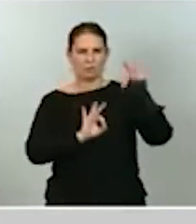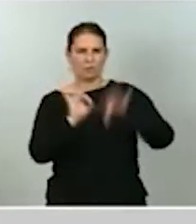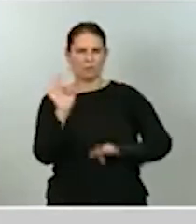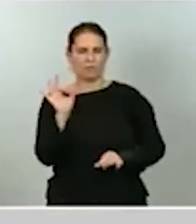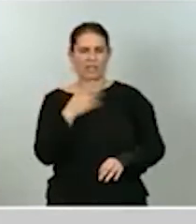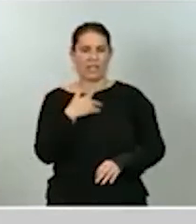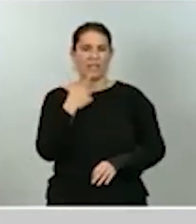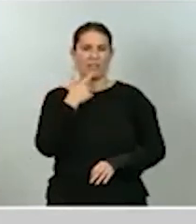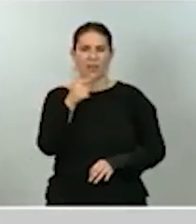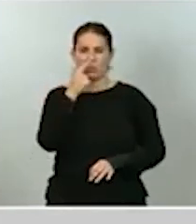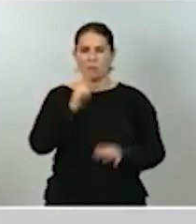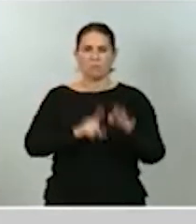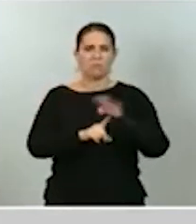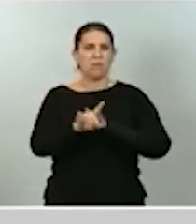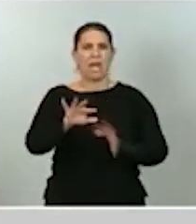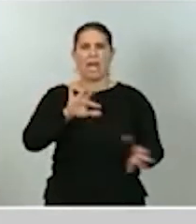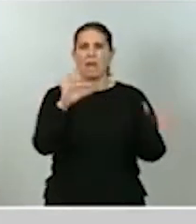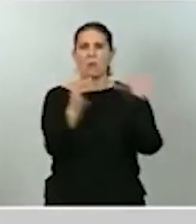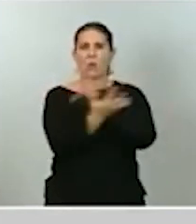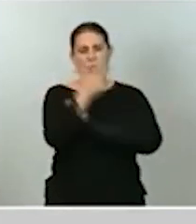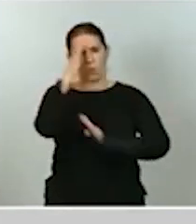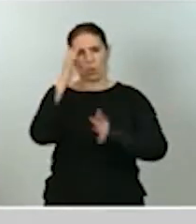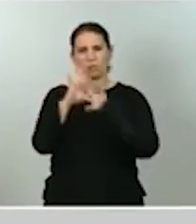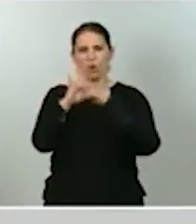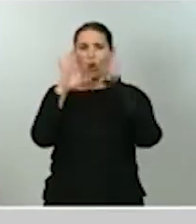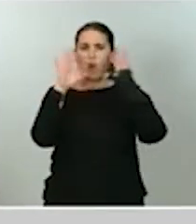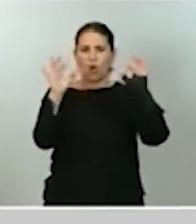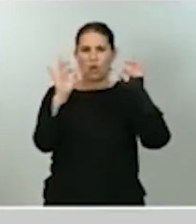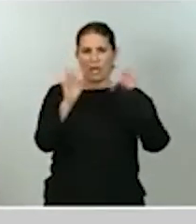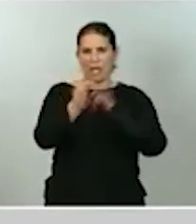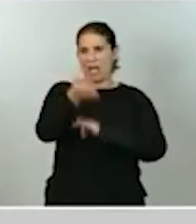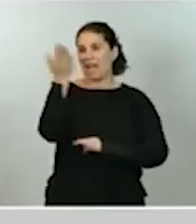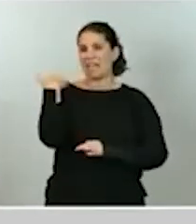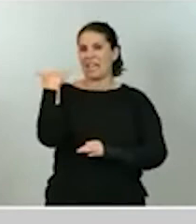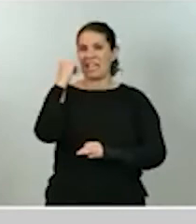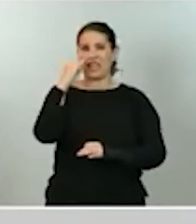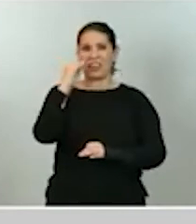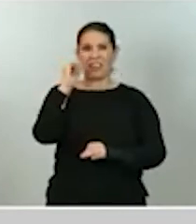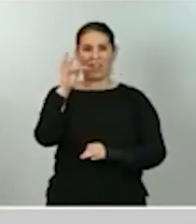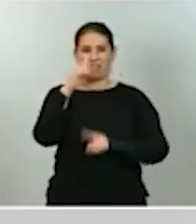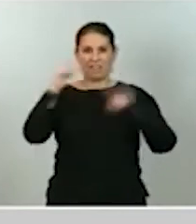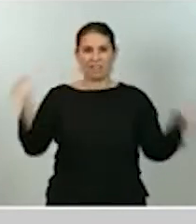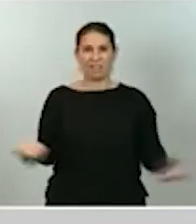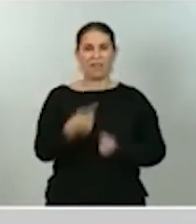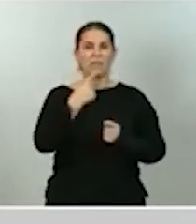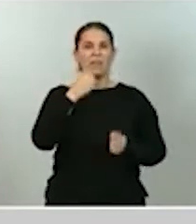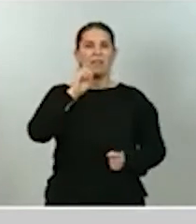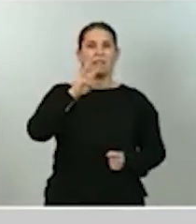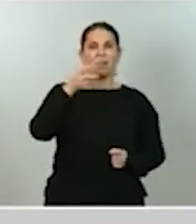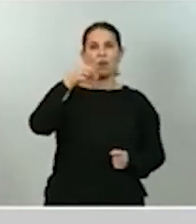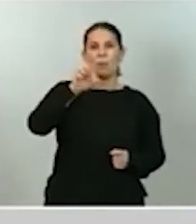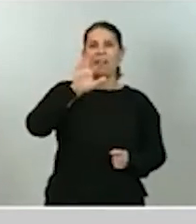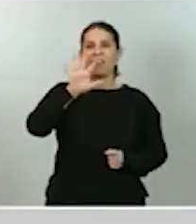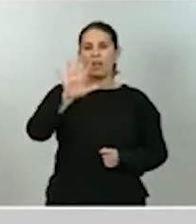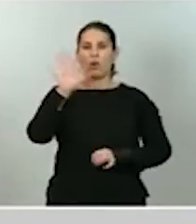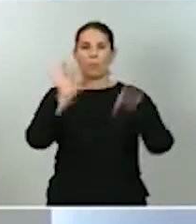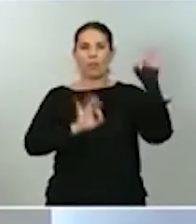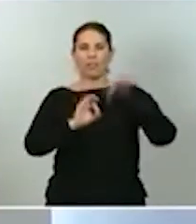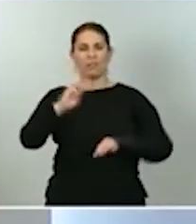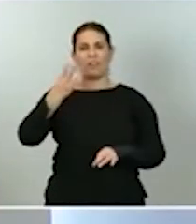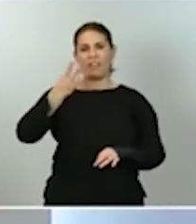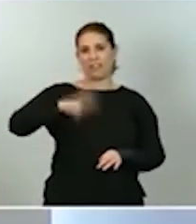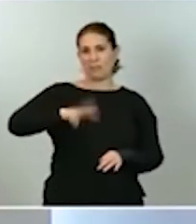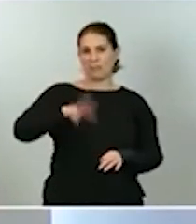coherente con la publicada ayer mismo por la AIREF, que estima un 13,5% para el tercer trimestre, y también